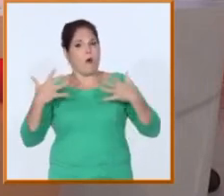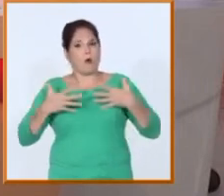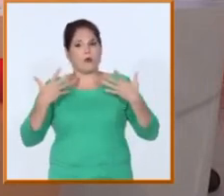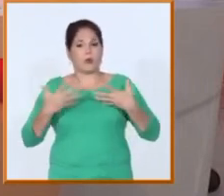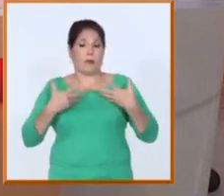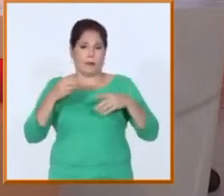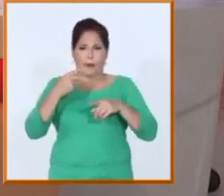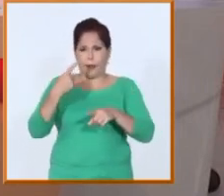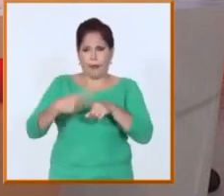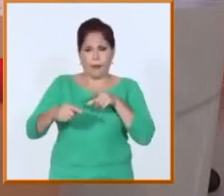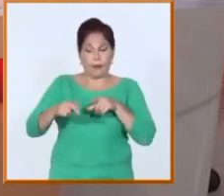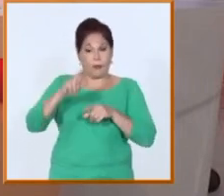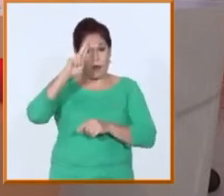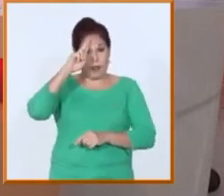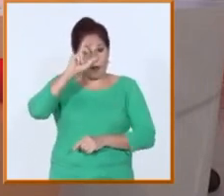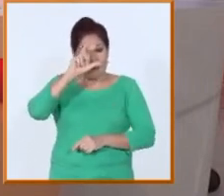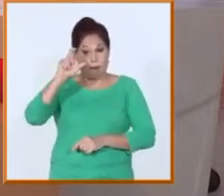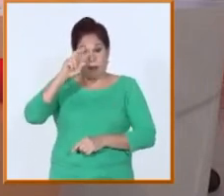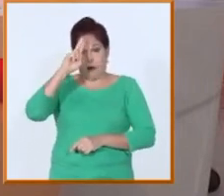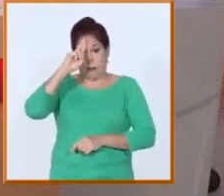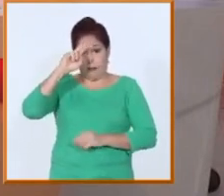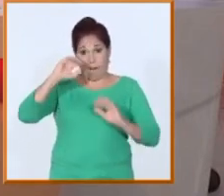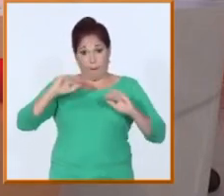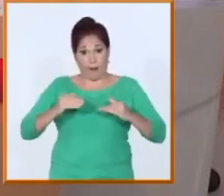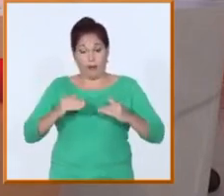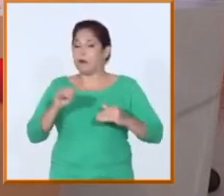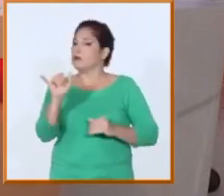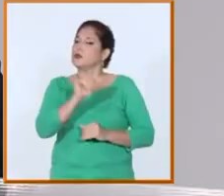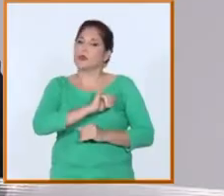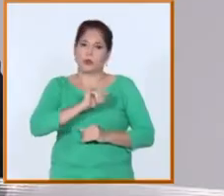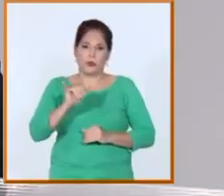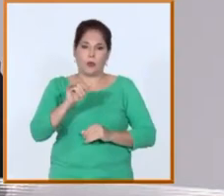médicas también y otras instituciones en todo el país